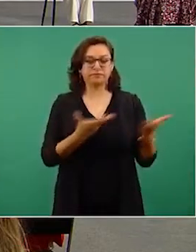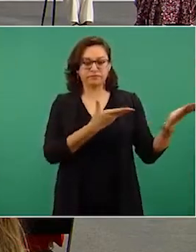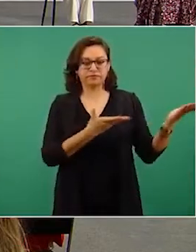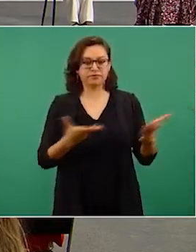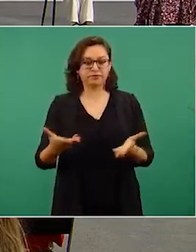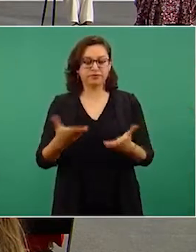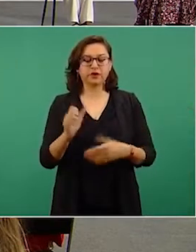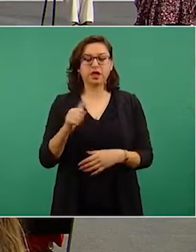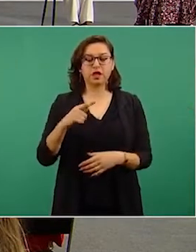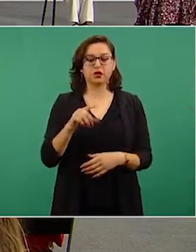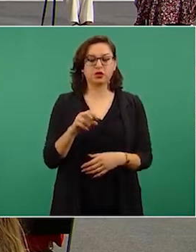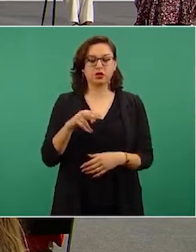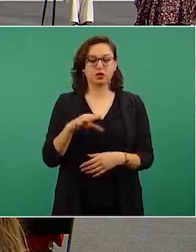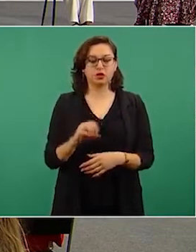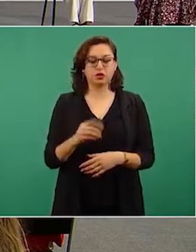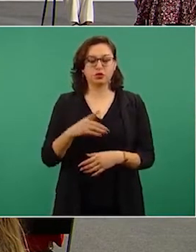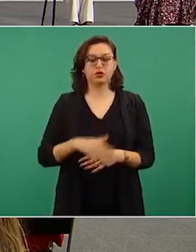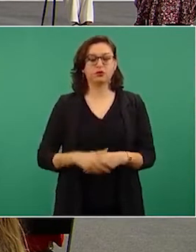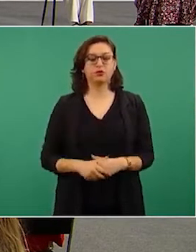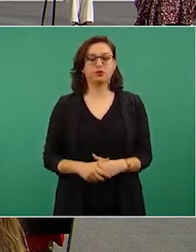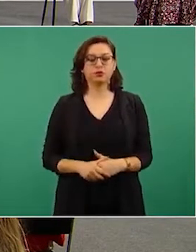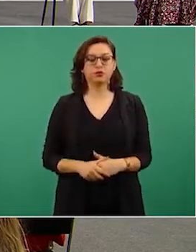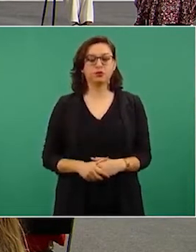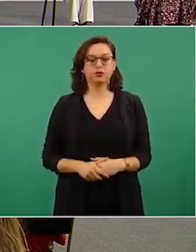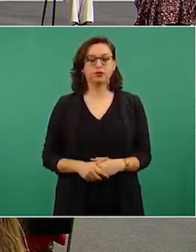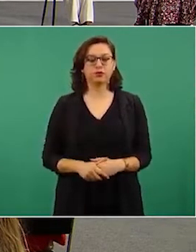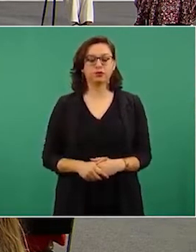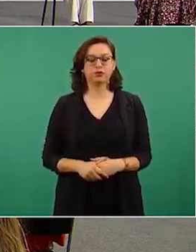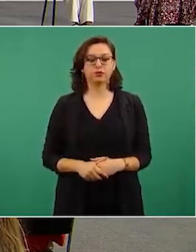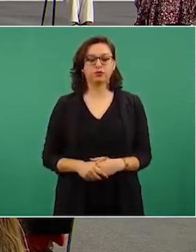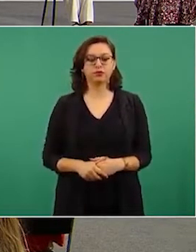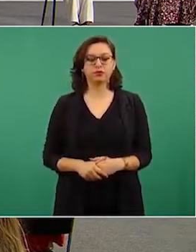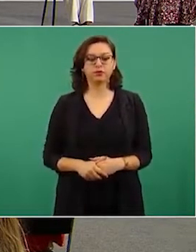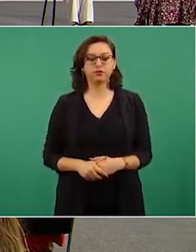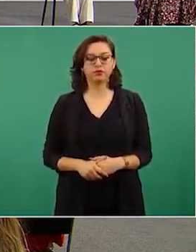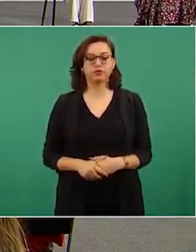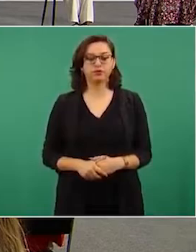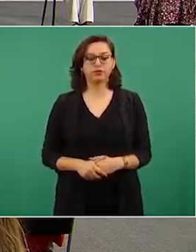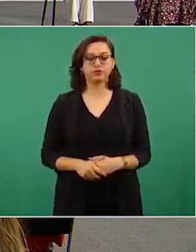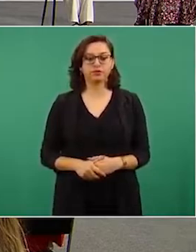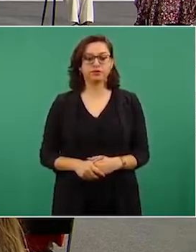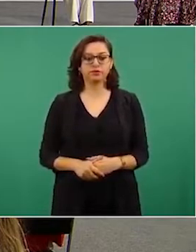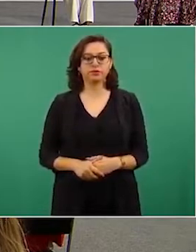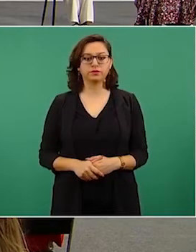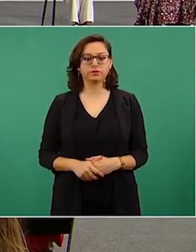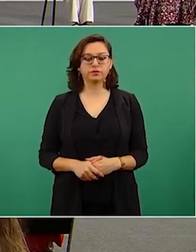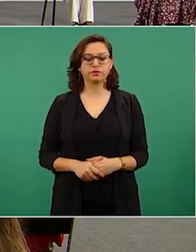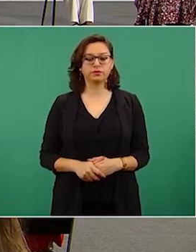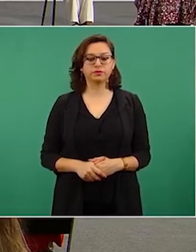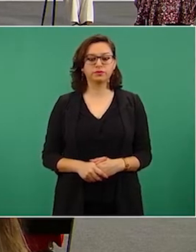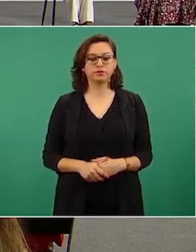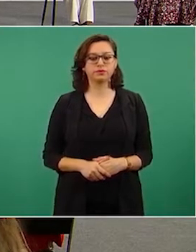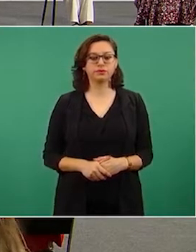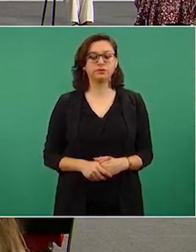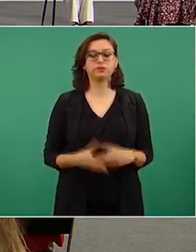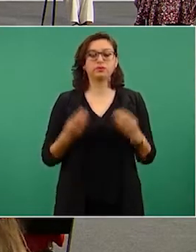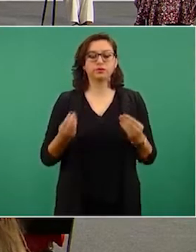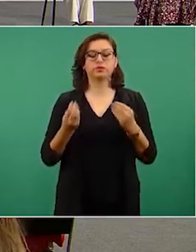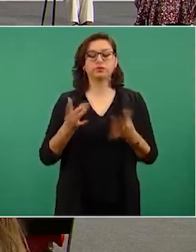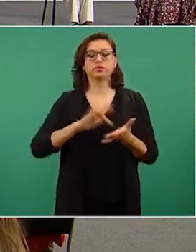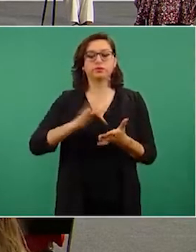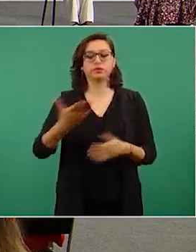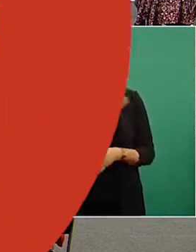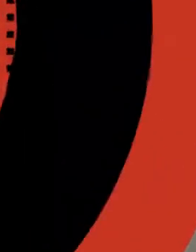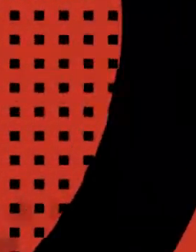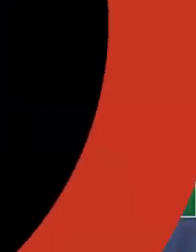así como Antonio Guterres, el presidente, el secretario general más bien dicho de la ONU, el cual comenta al respecto de este foro.